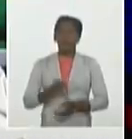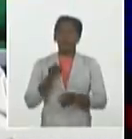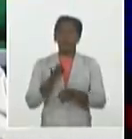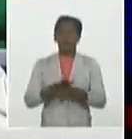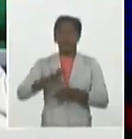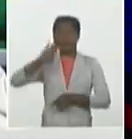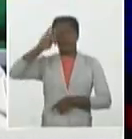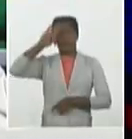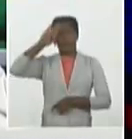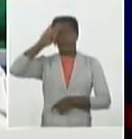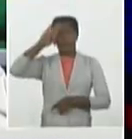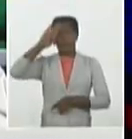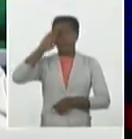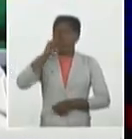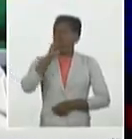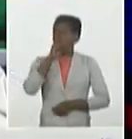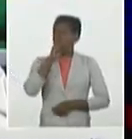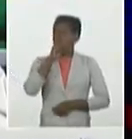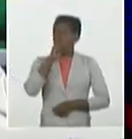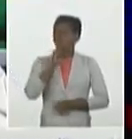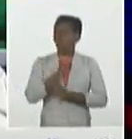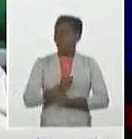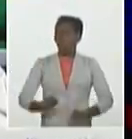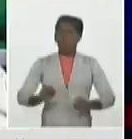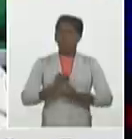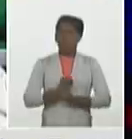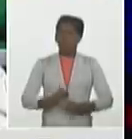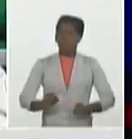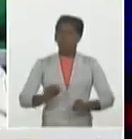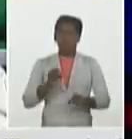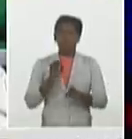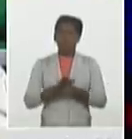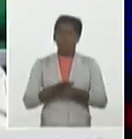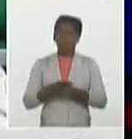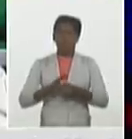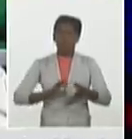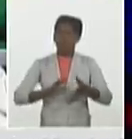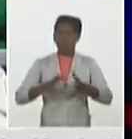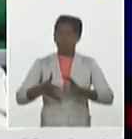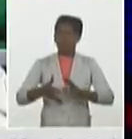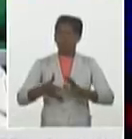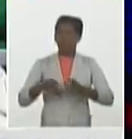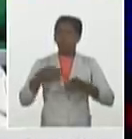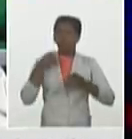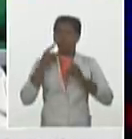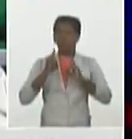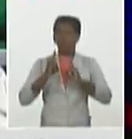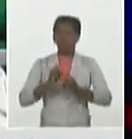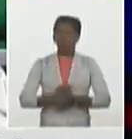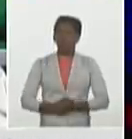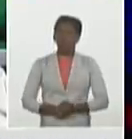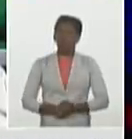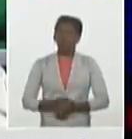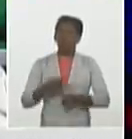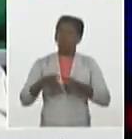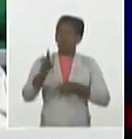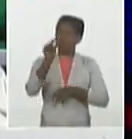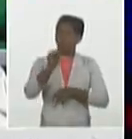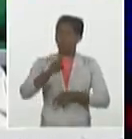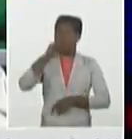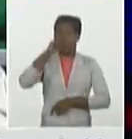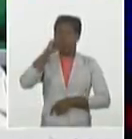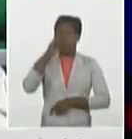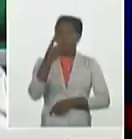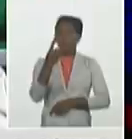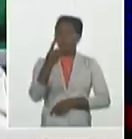y diarreas, al inicio de su cuadro clínico. Fallece una paciente de 99 años de edad, del